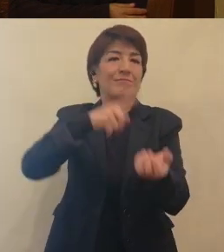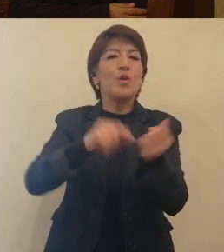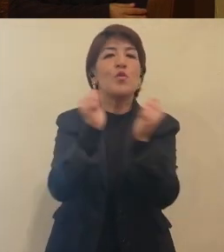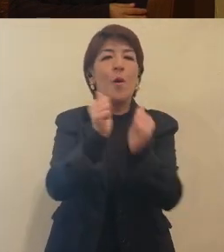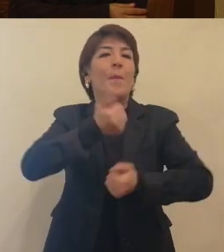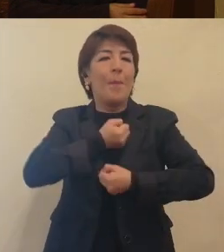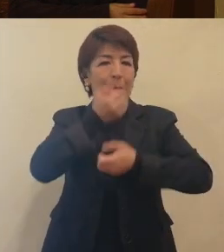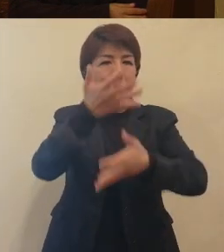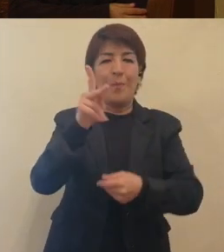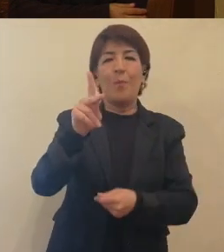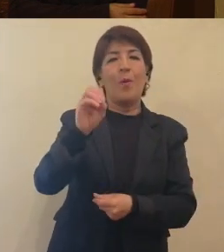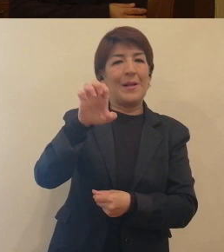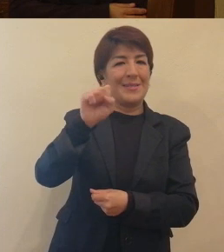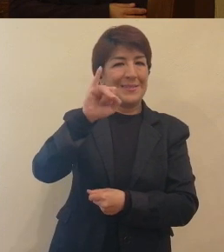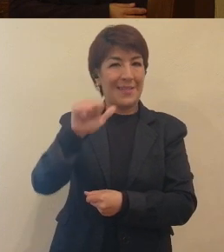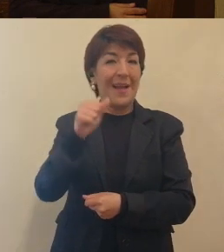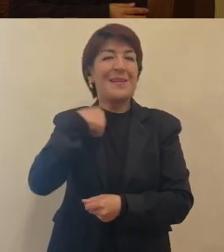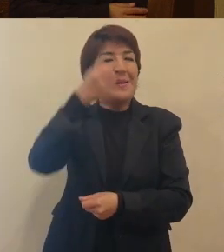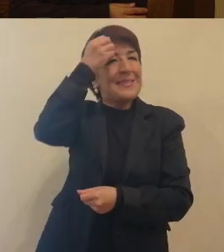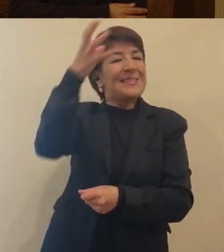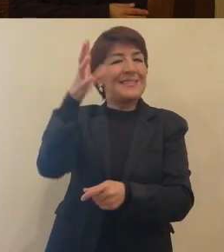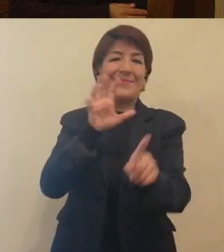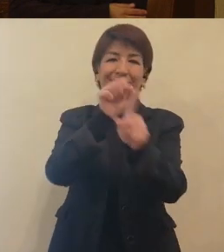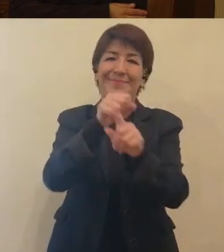Era algo que se me había olvidado, pero sumamente importante.